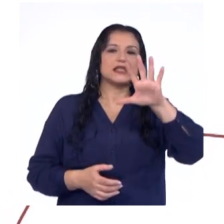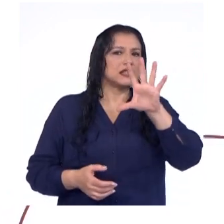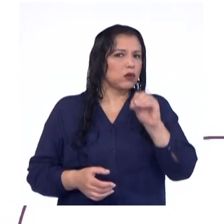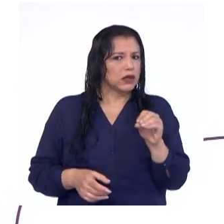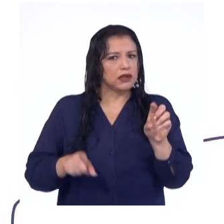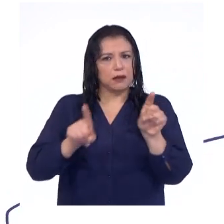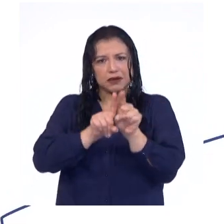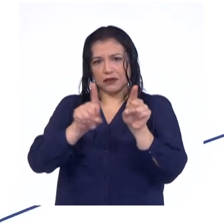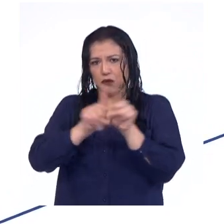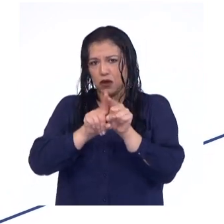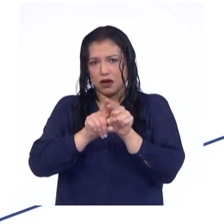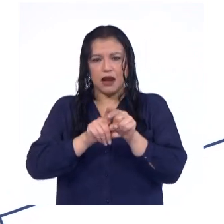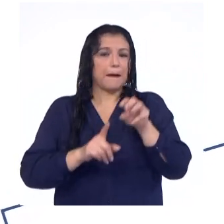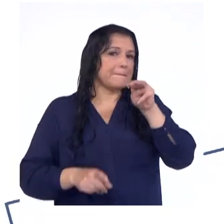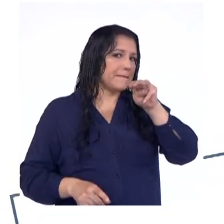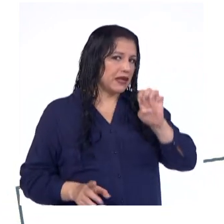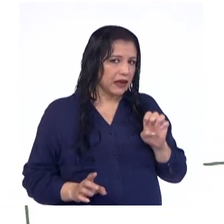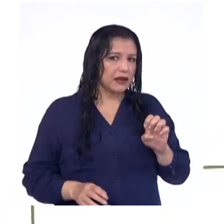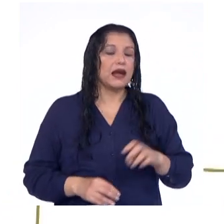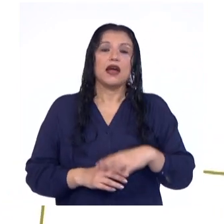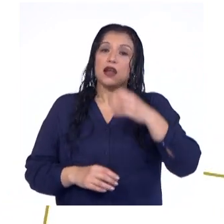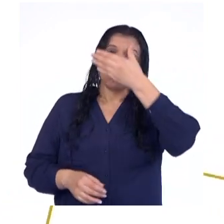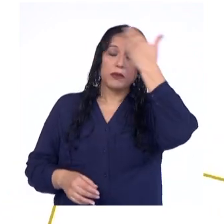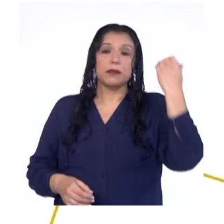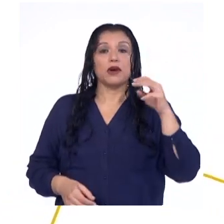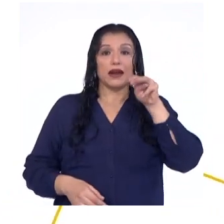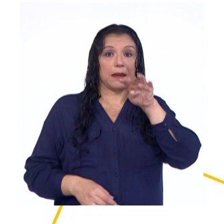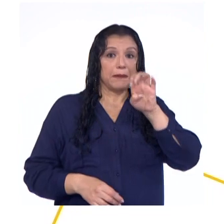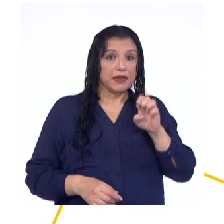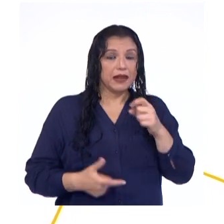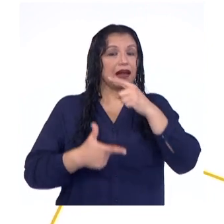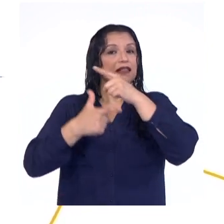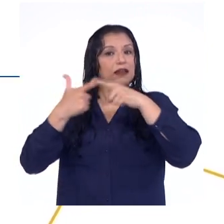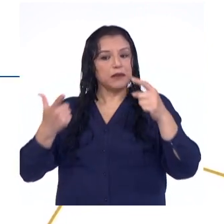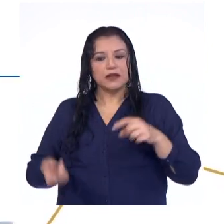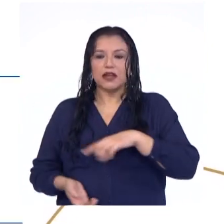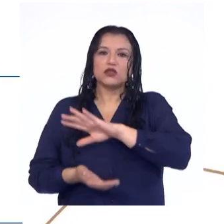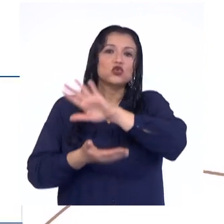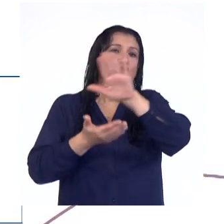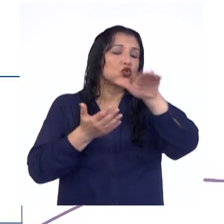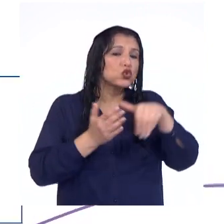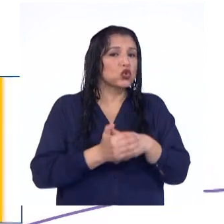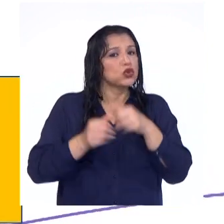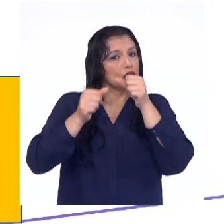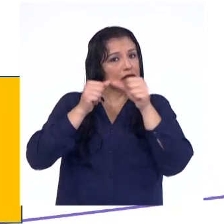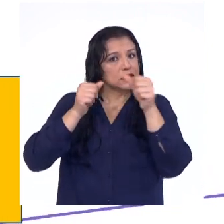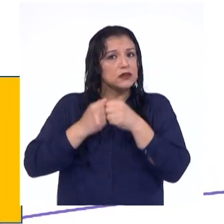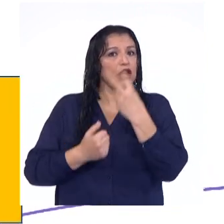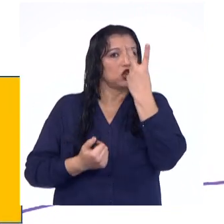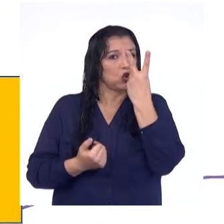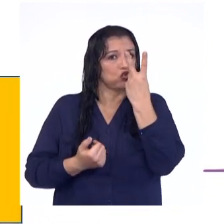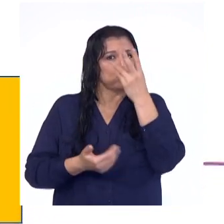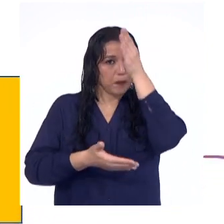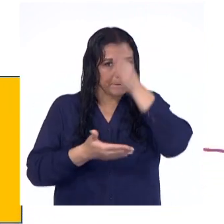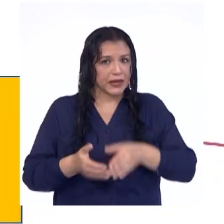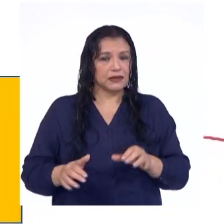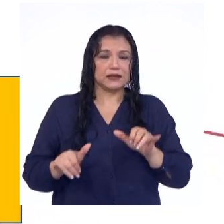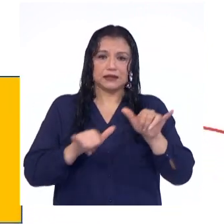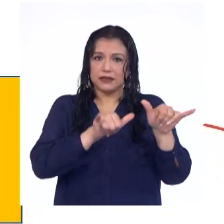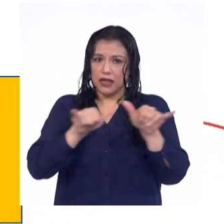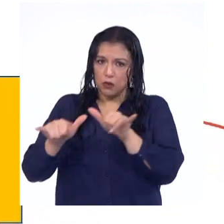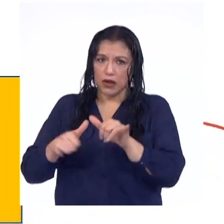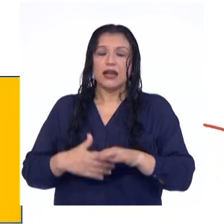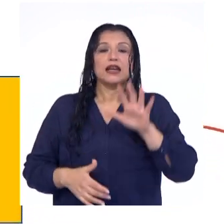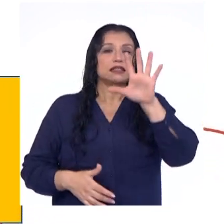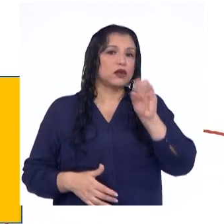que calculemos la mediana. No olvidemos que la mediana divide el conjunto de datos en dos partes iguales, de modo que el